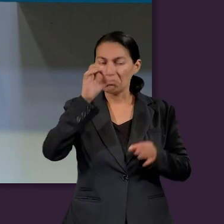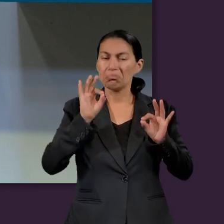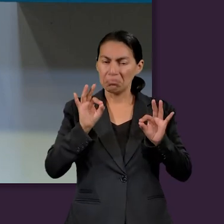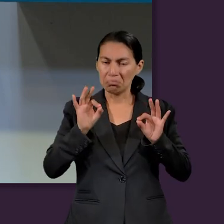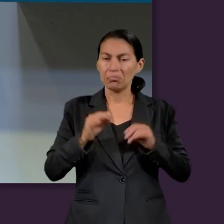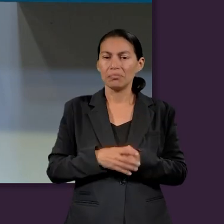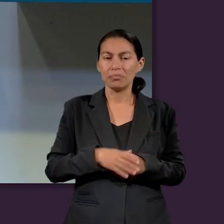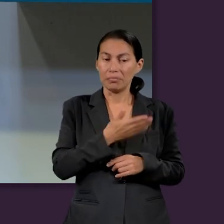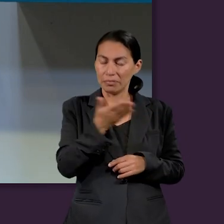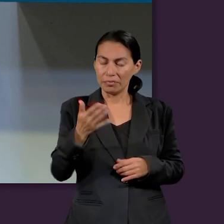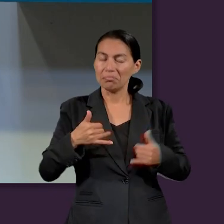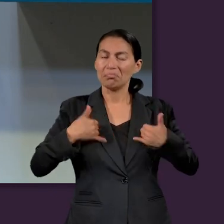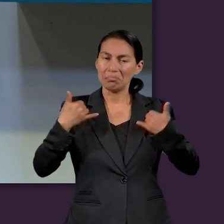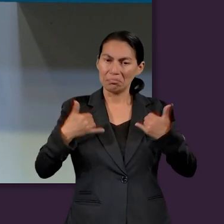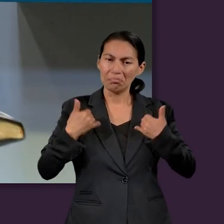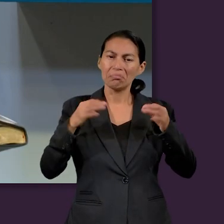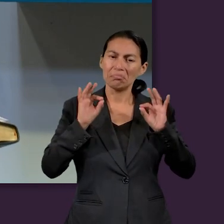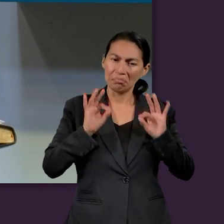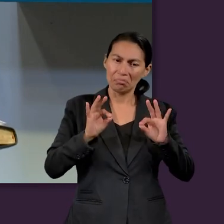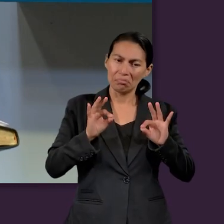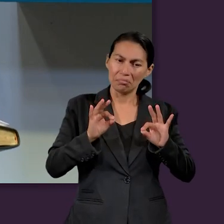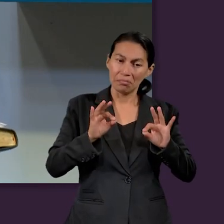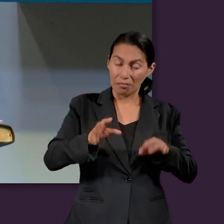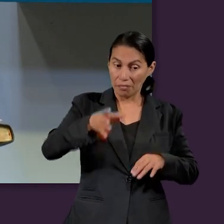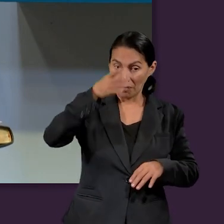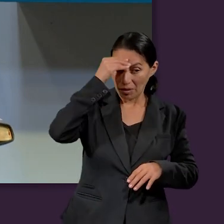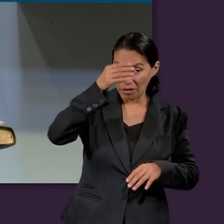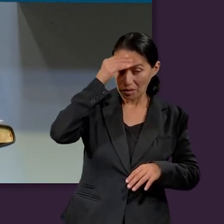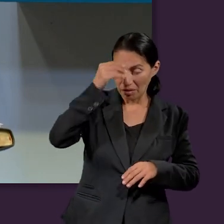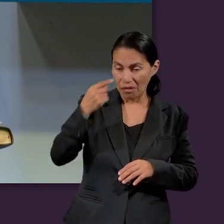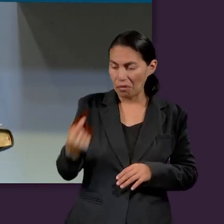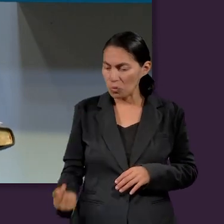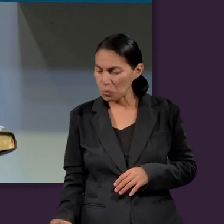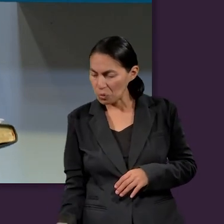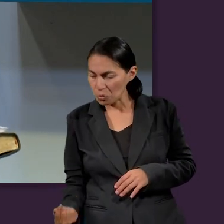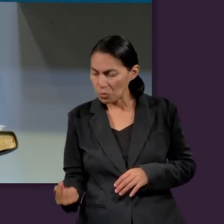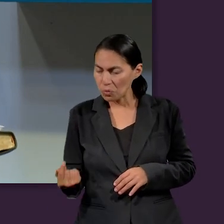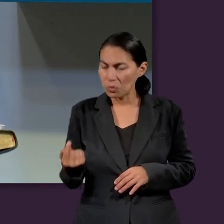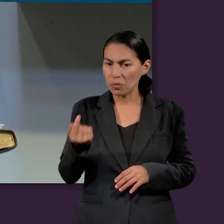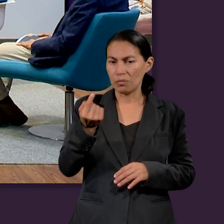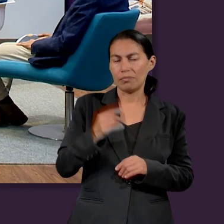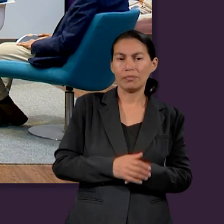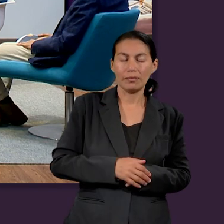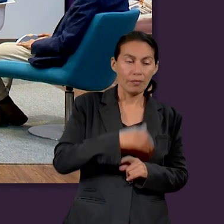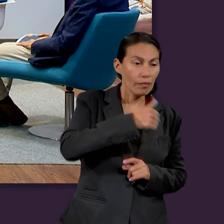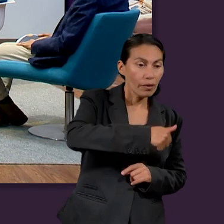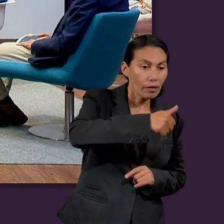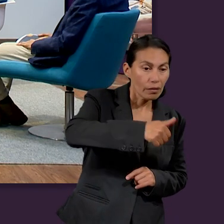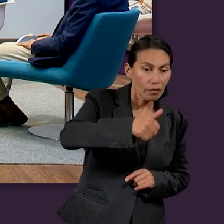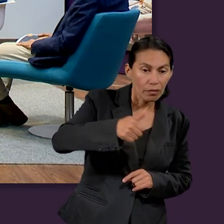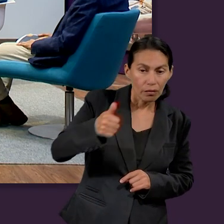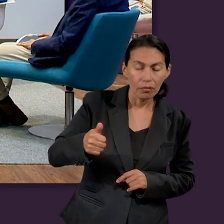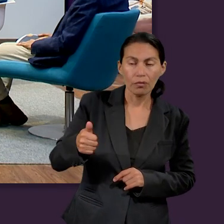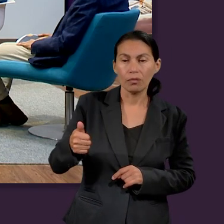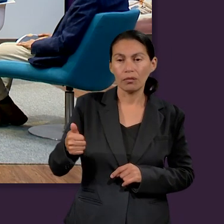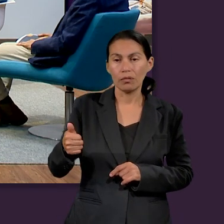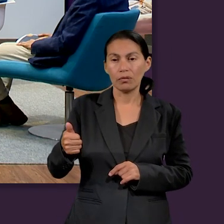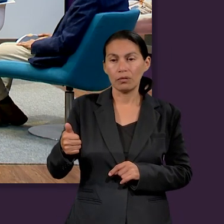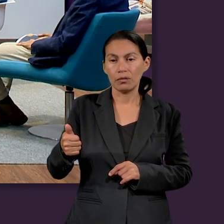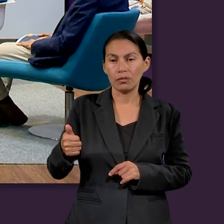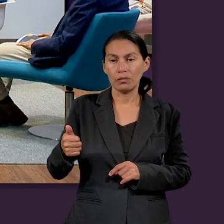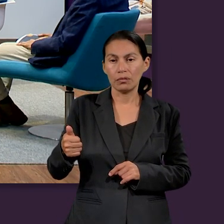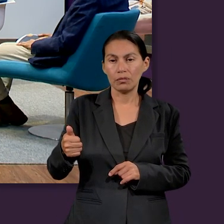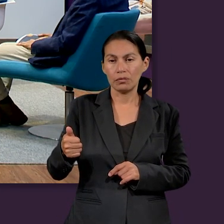inteligentes, ustedes son jóvenes que ya han aprendido desde su niñez y cada uno de ustedes